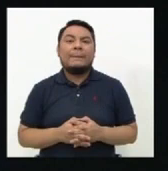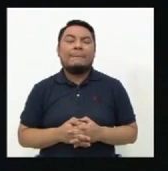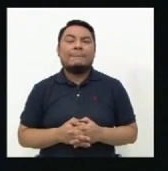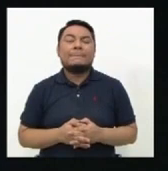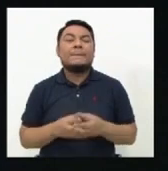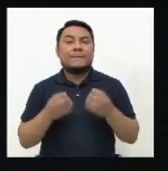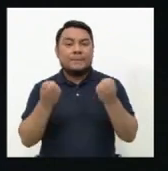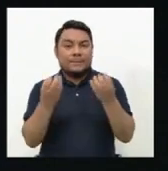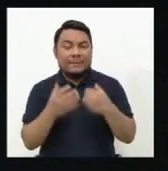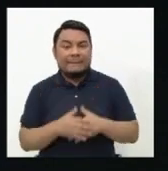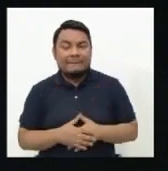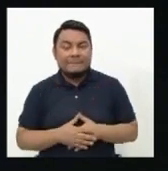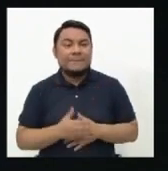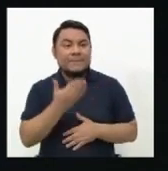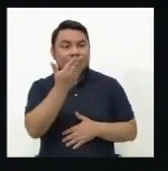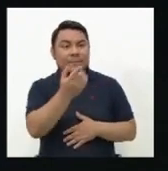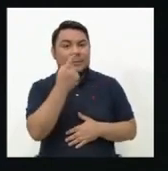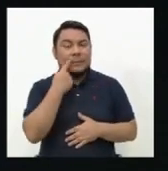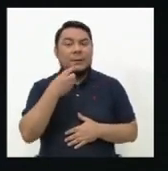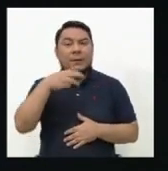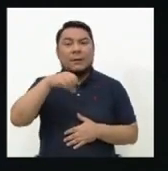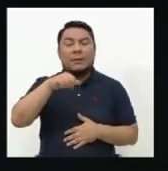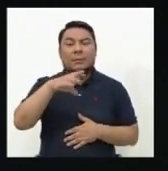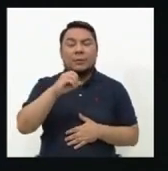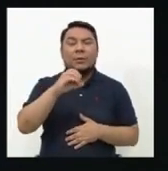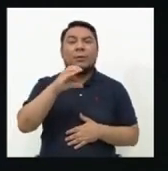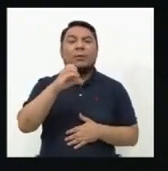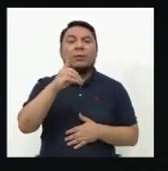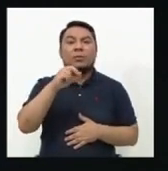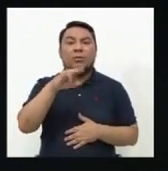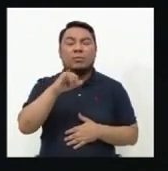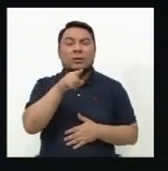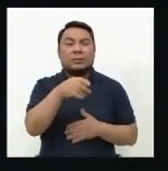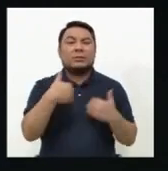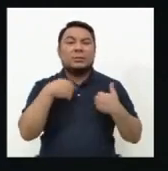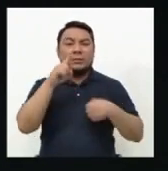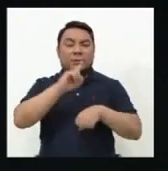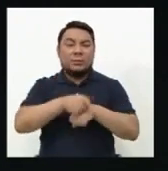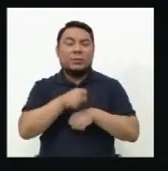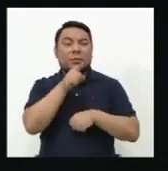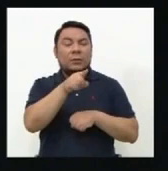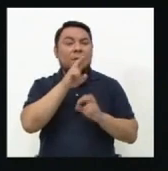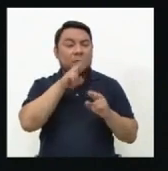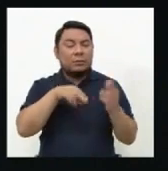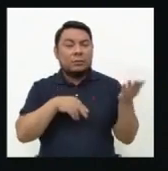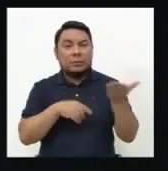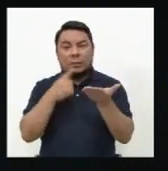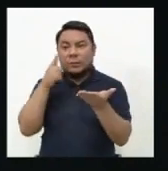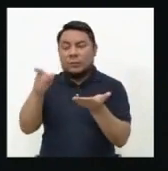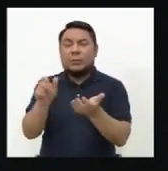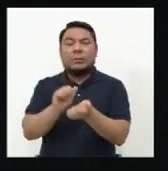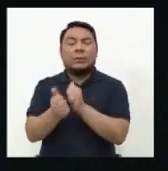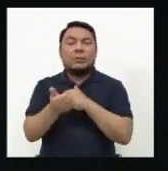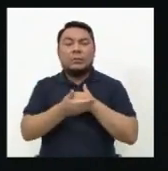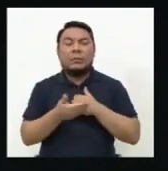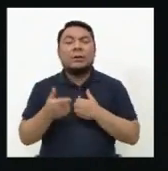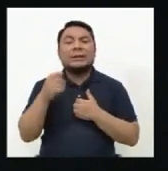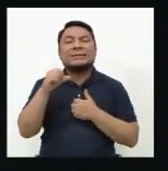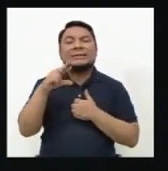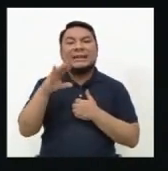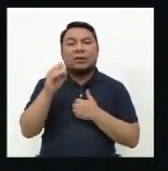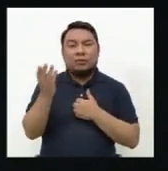Muy bien, el candidato Marco Cordori Carpio tiene un minuto para su dúplica. Al candidato segundo, Sergio Vázquez